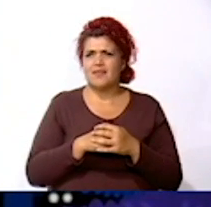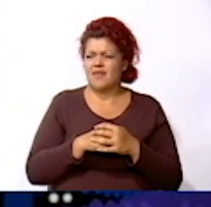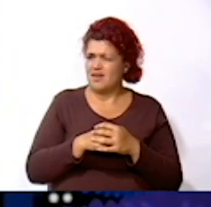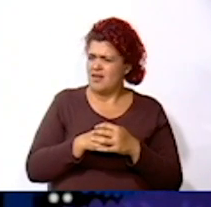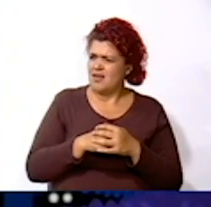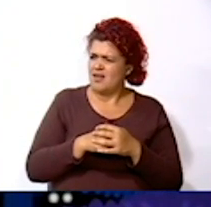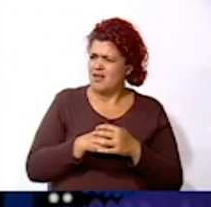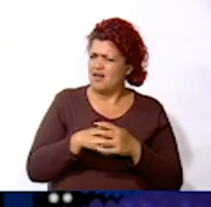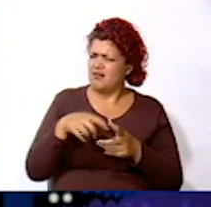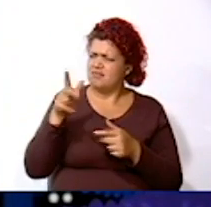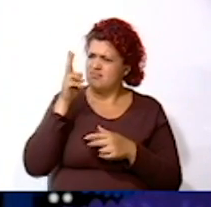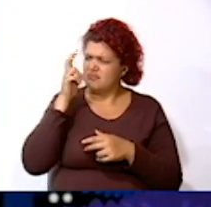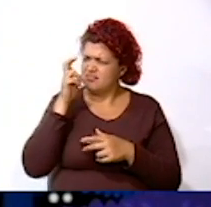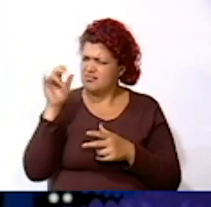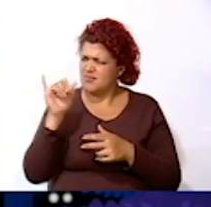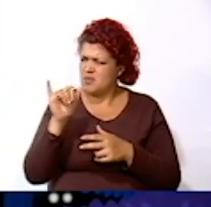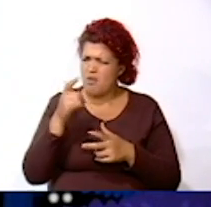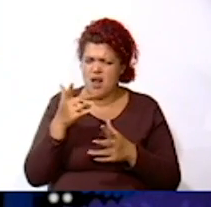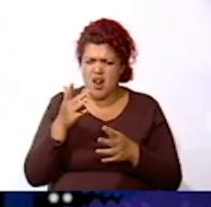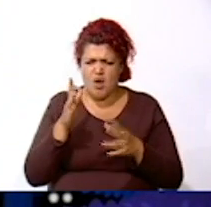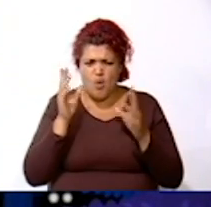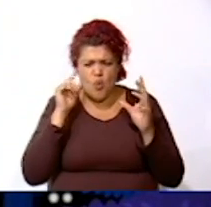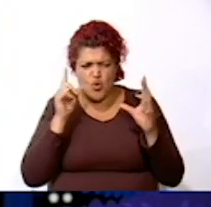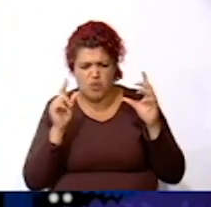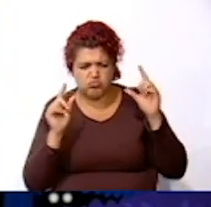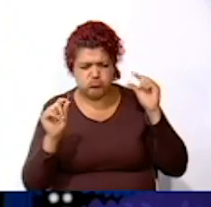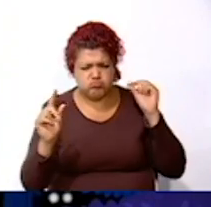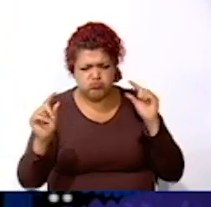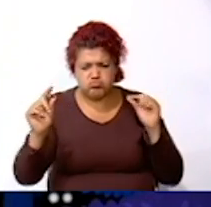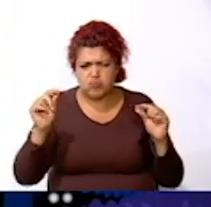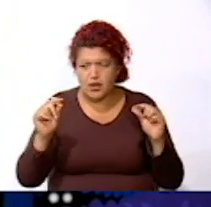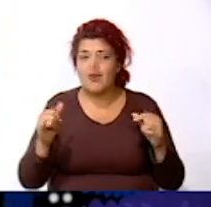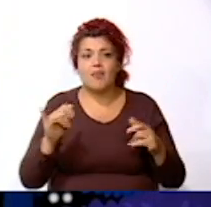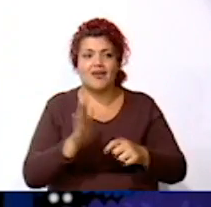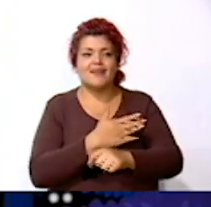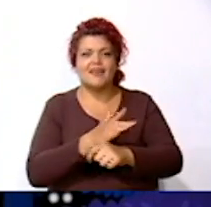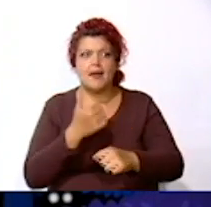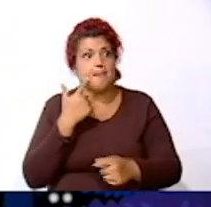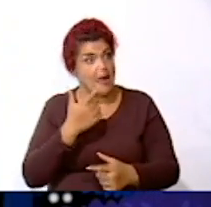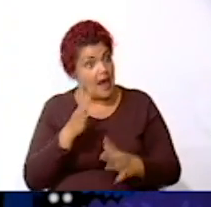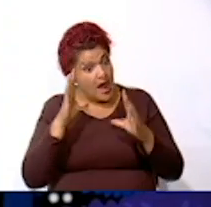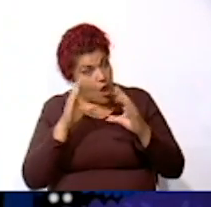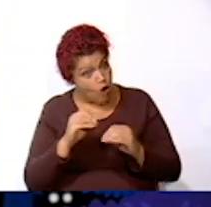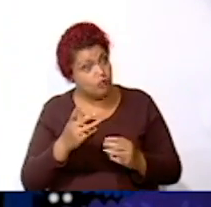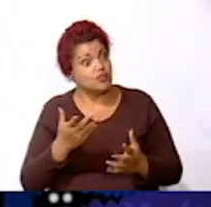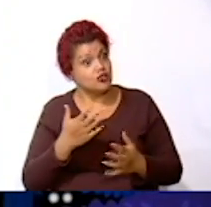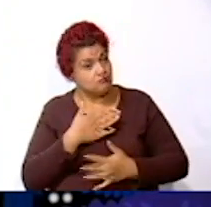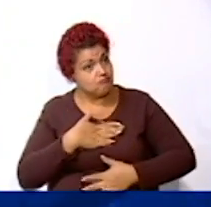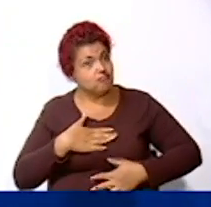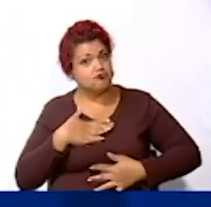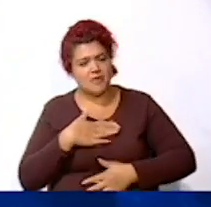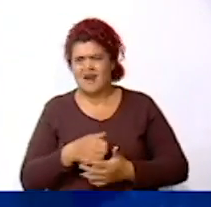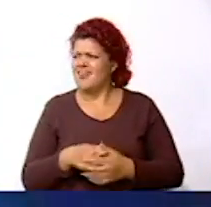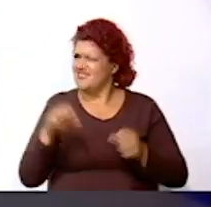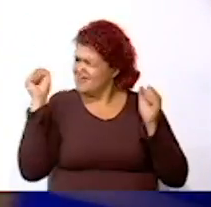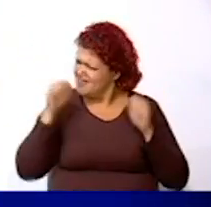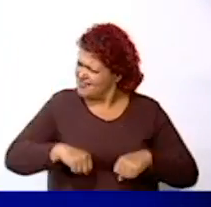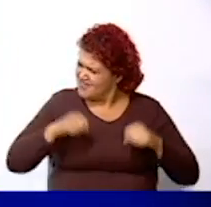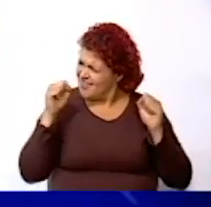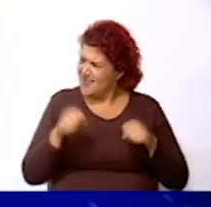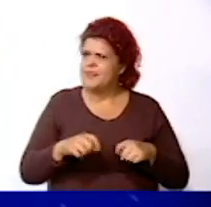Se escucha como un concierto nocturno ¿Ves que es entretenida la noche? ¡Sí! Y lo mejor es